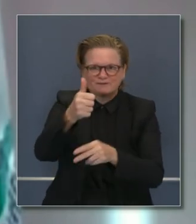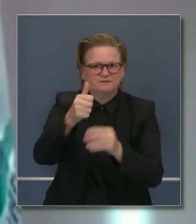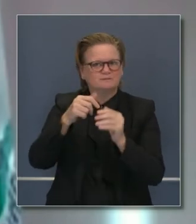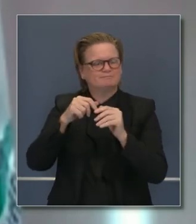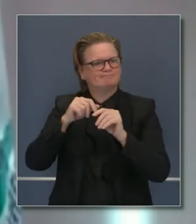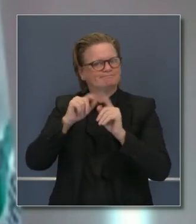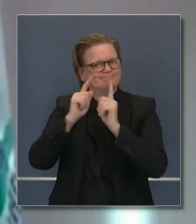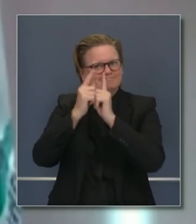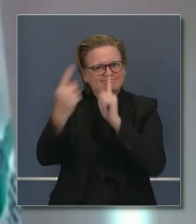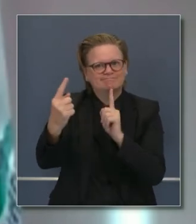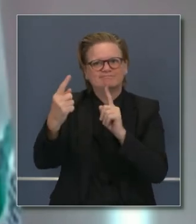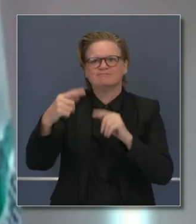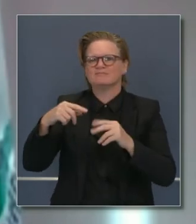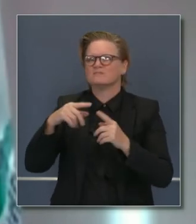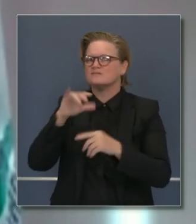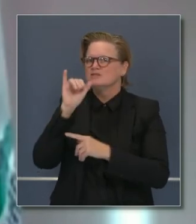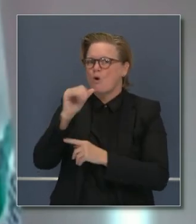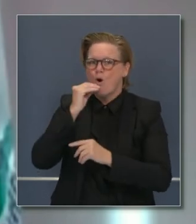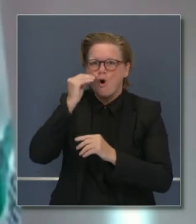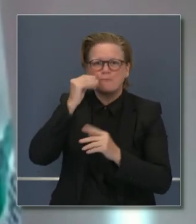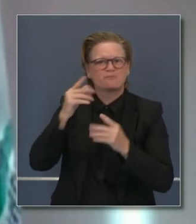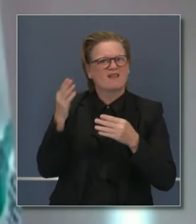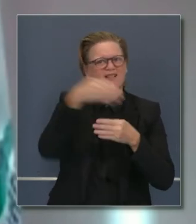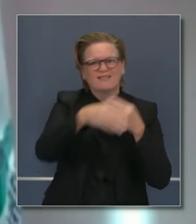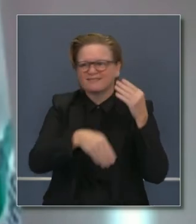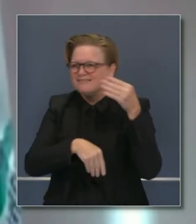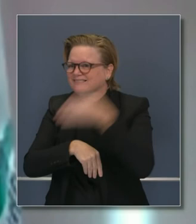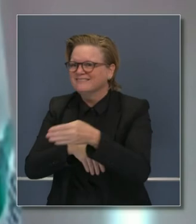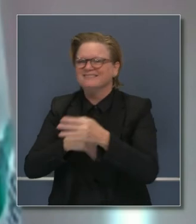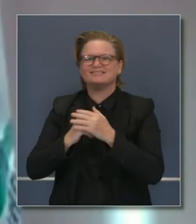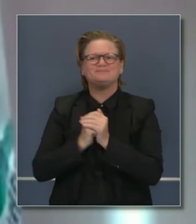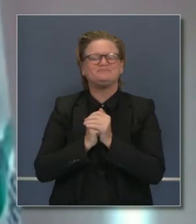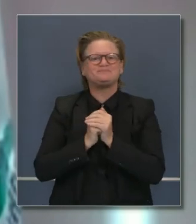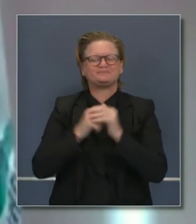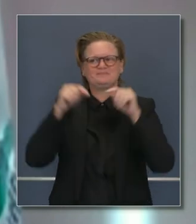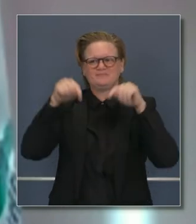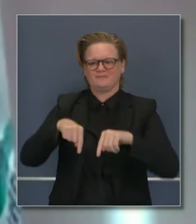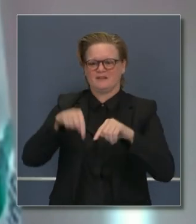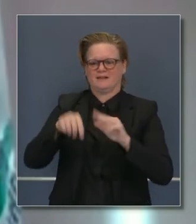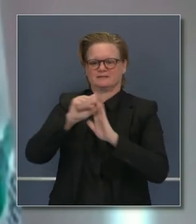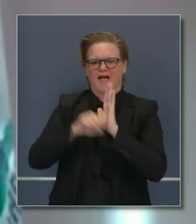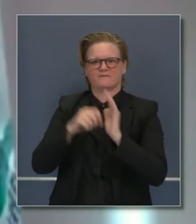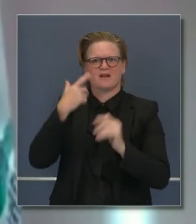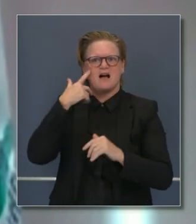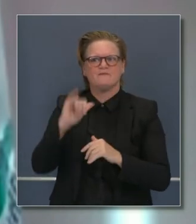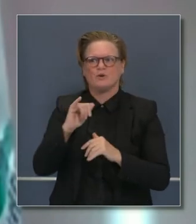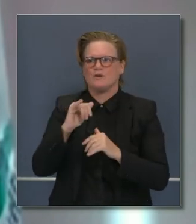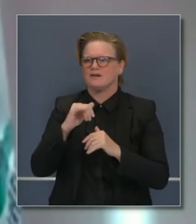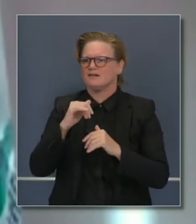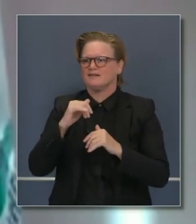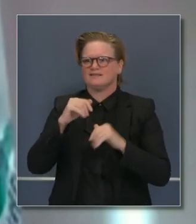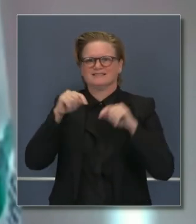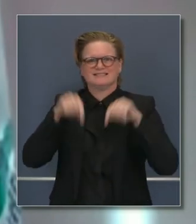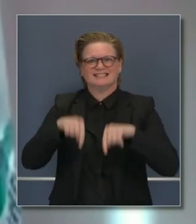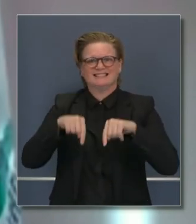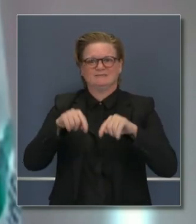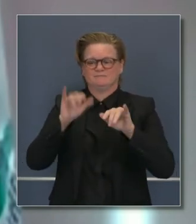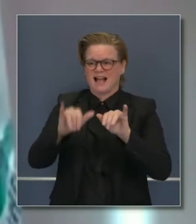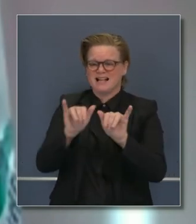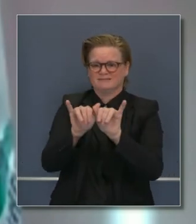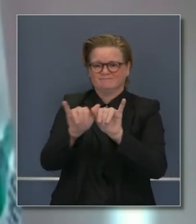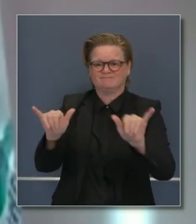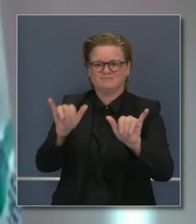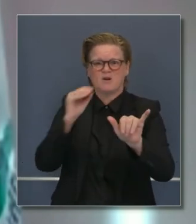Para hospitales y en general, los californianos tenemos que tomar esta nueva orden regional de quedarse en casa